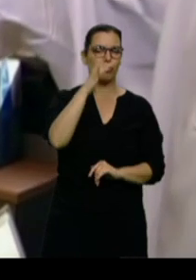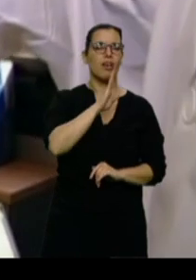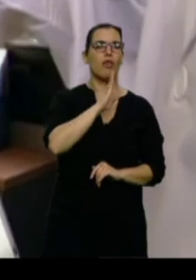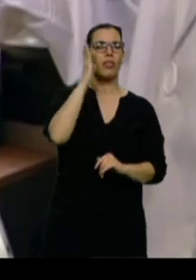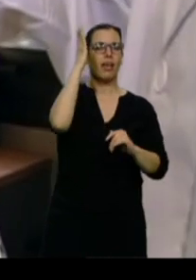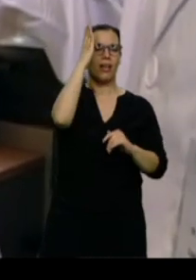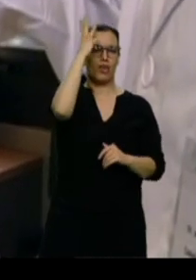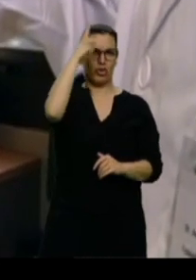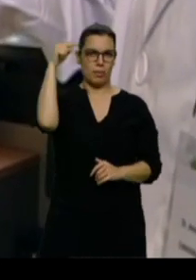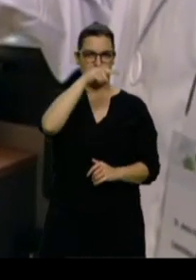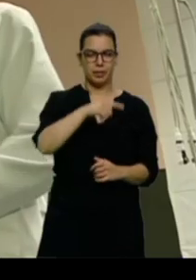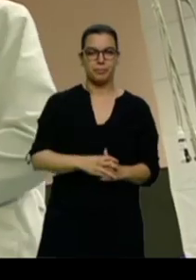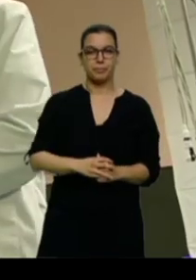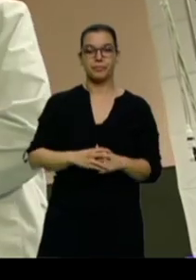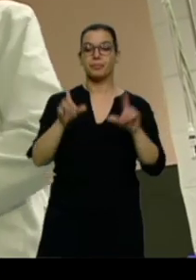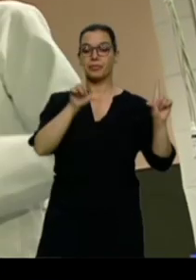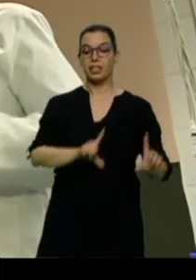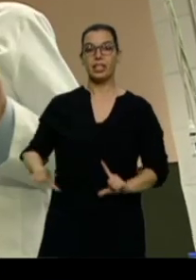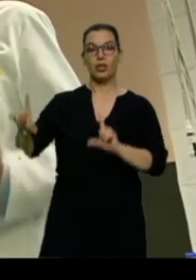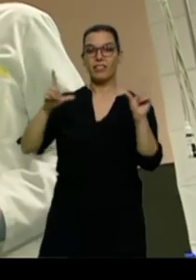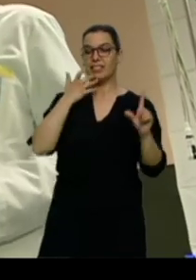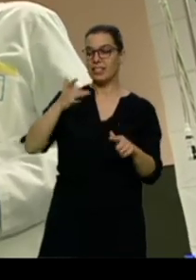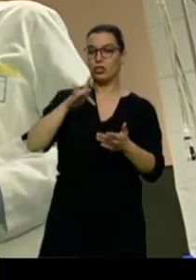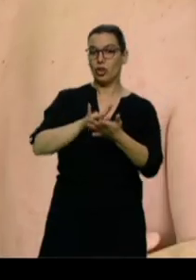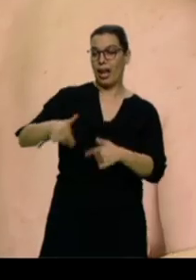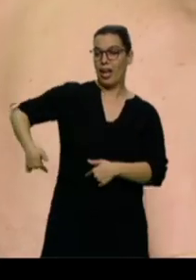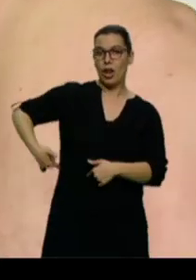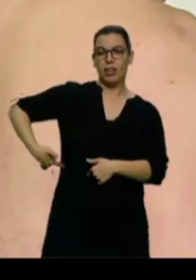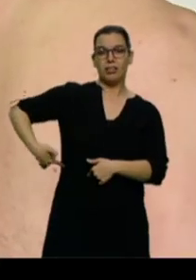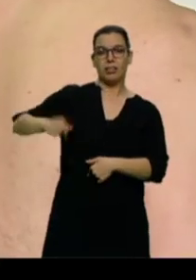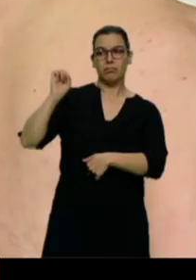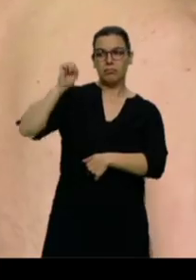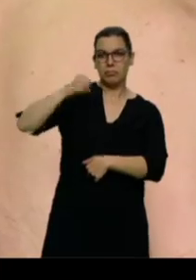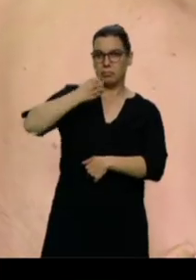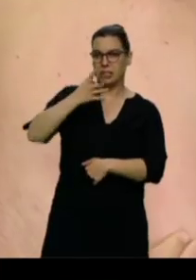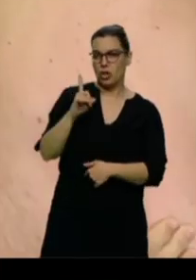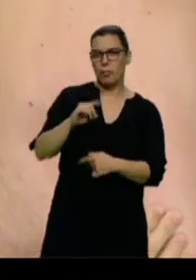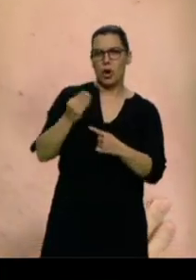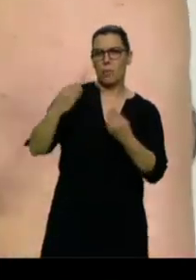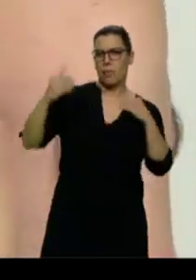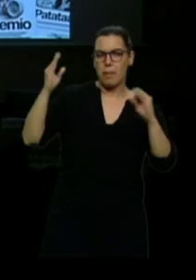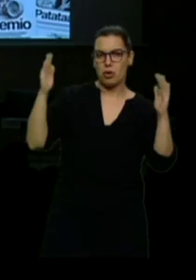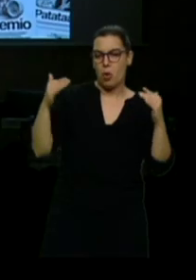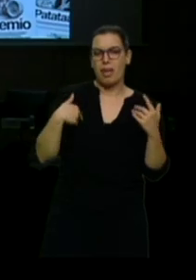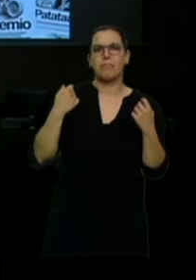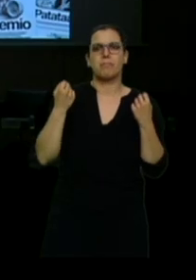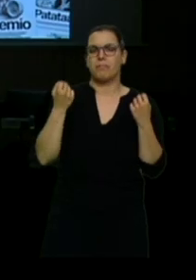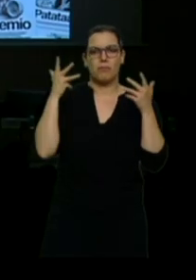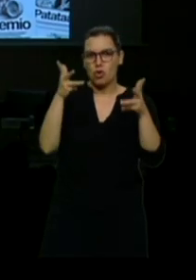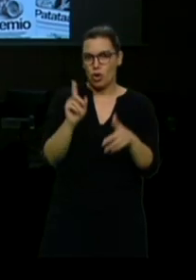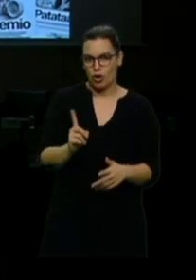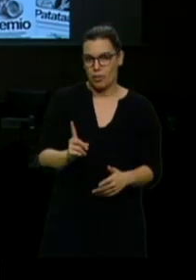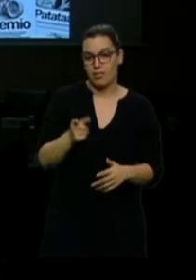Las radiografías a pacientes con lumbalgia que no presentan otro tipo de síntoma añadido no son recomendables. Es una de las buenas